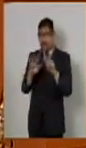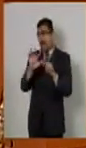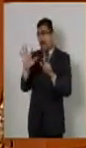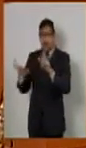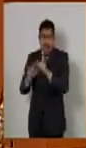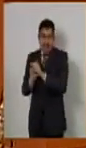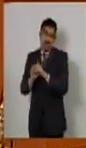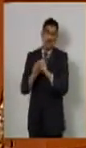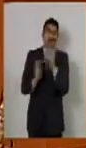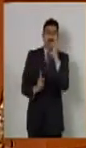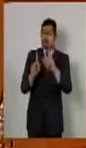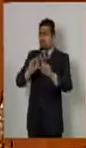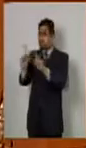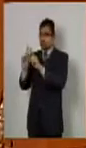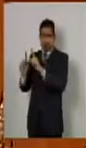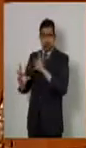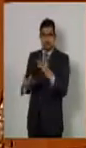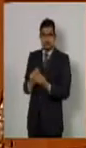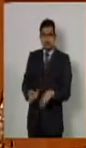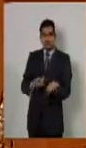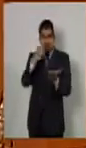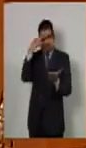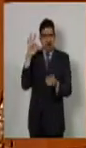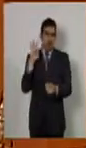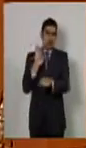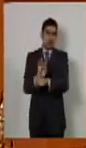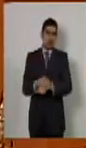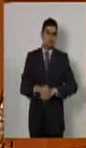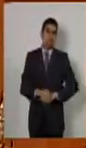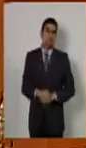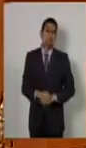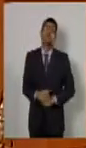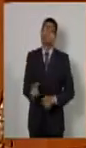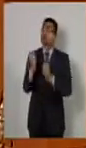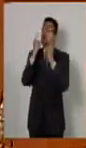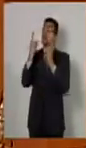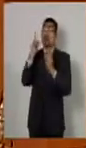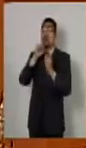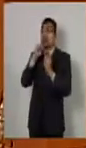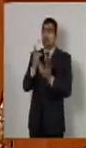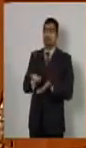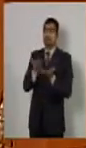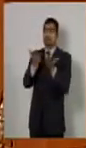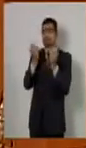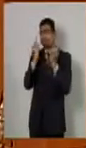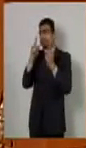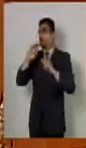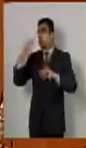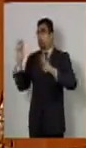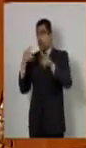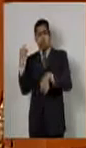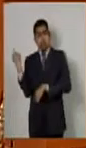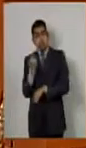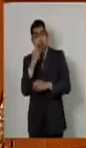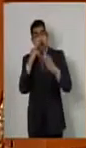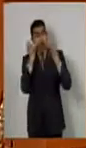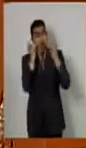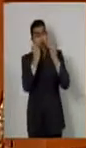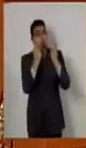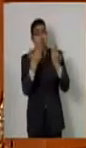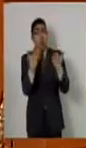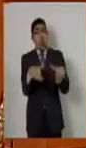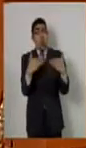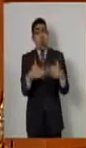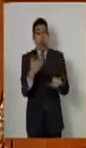Sus destacados logros han sido objeto de reconocimiento mundial y como bien aquí ya se